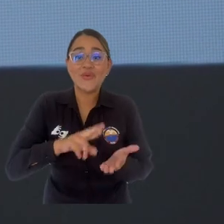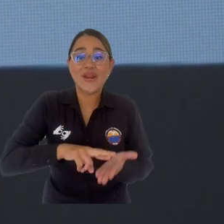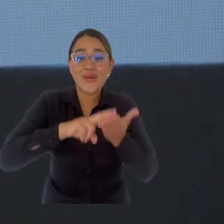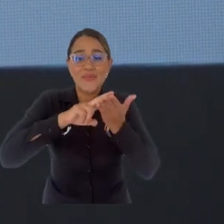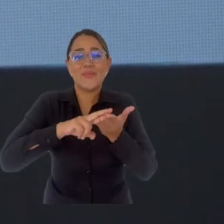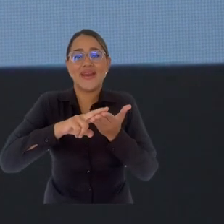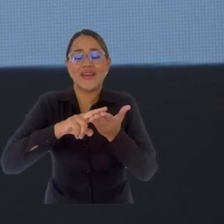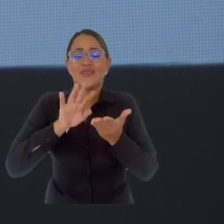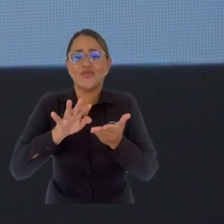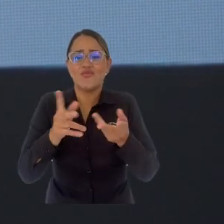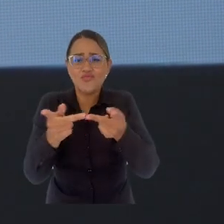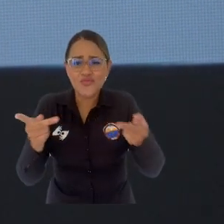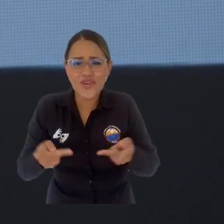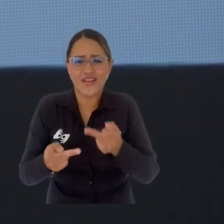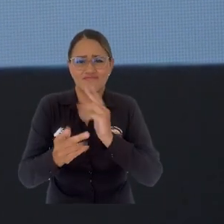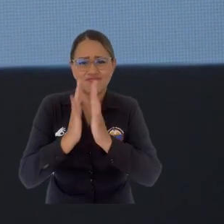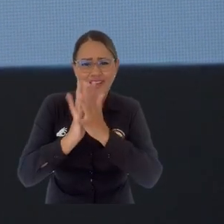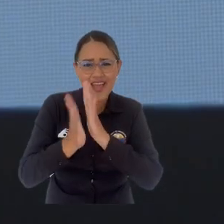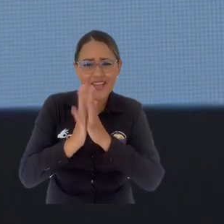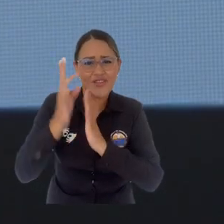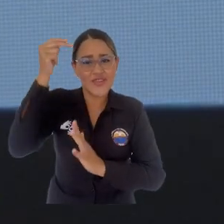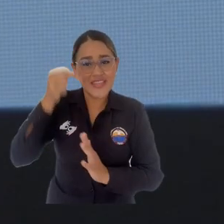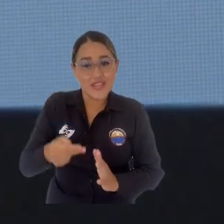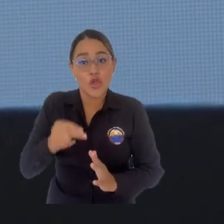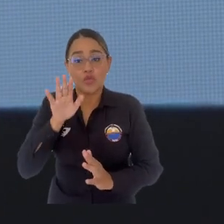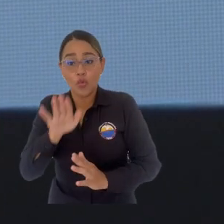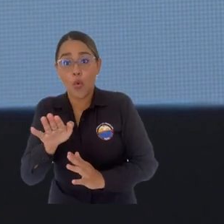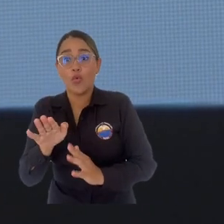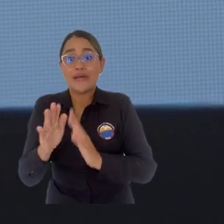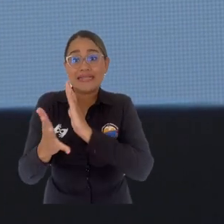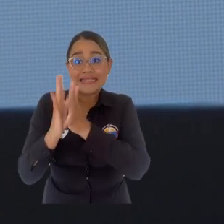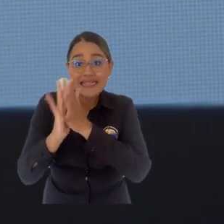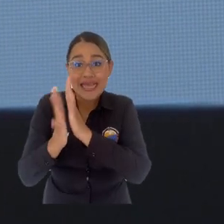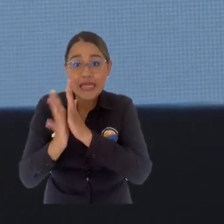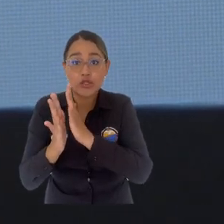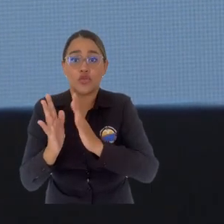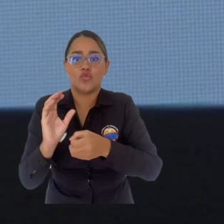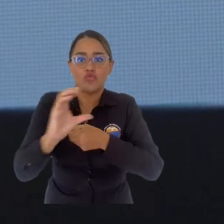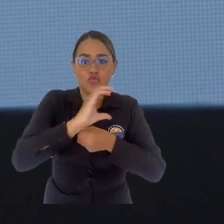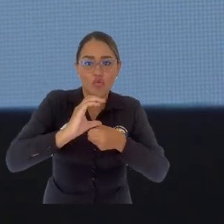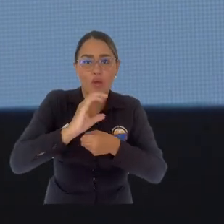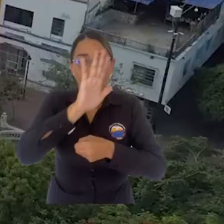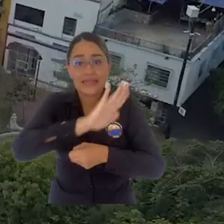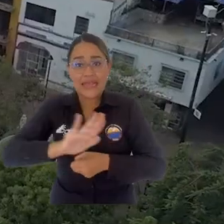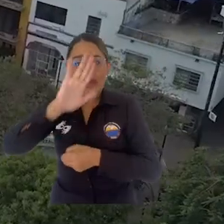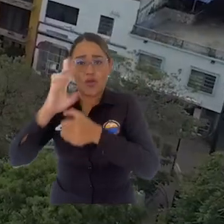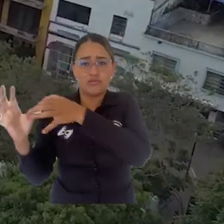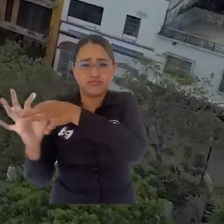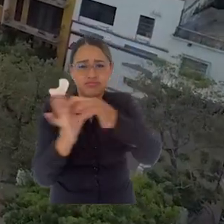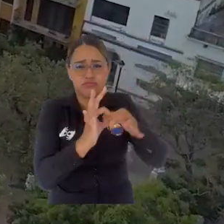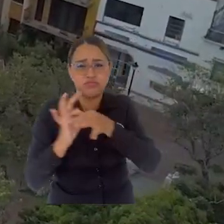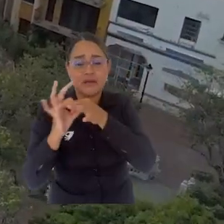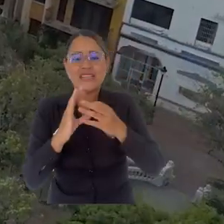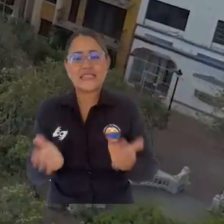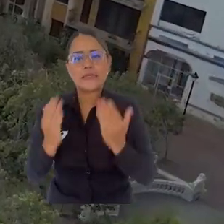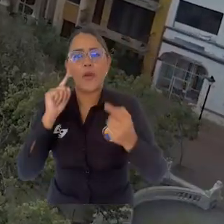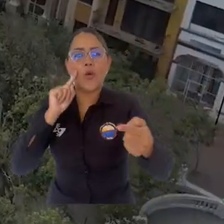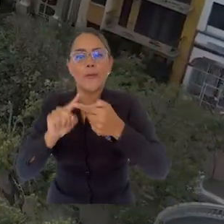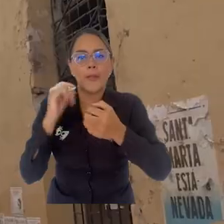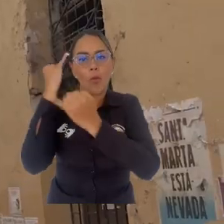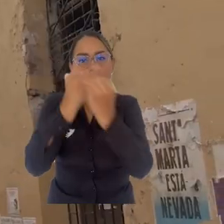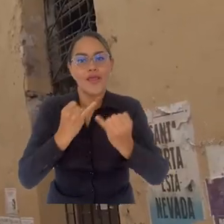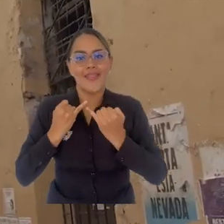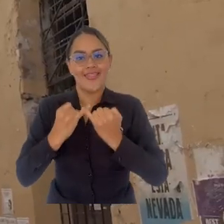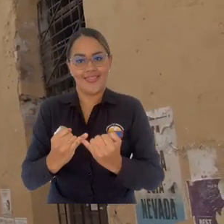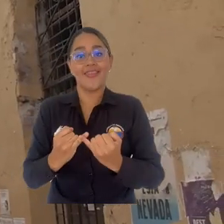La recuperación de los centros históricos y la conexión del centro con la ciudad y con el territorio es un elemento central para la